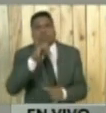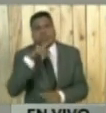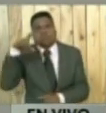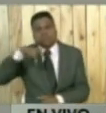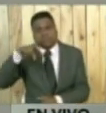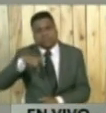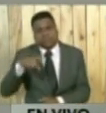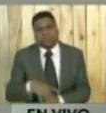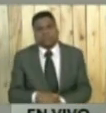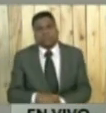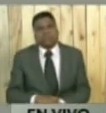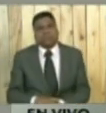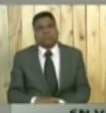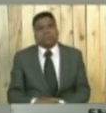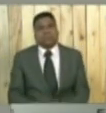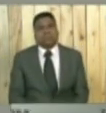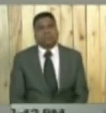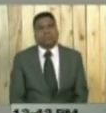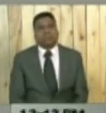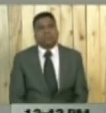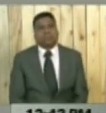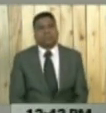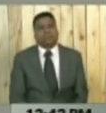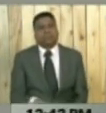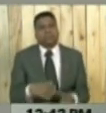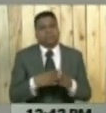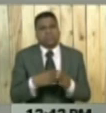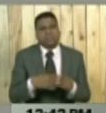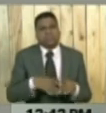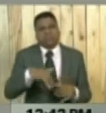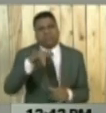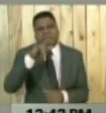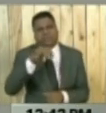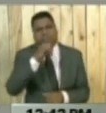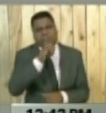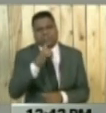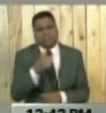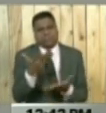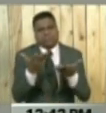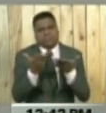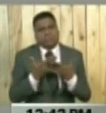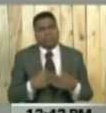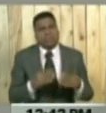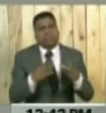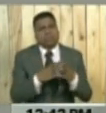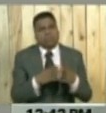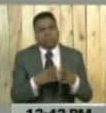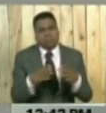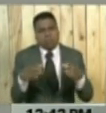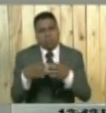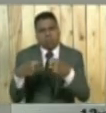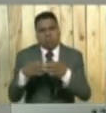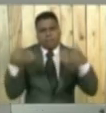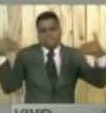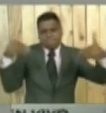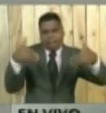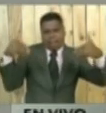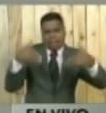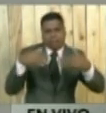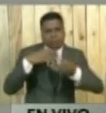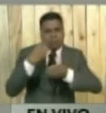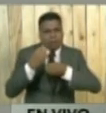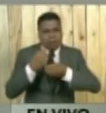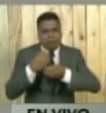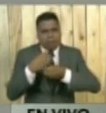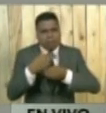procesar las informaciones iniciales recibidas de estas bandas organizadas que operan y